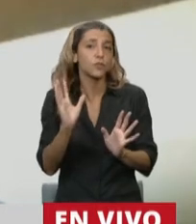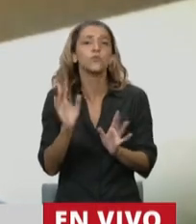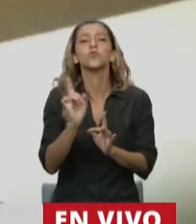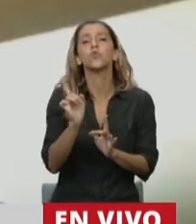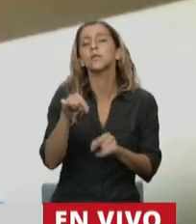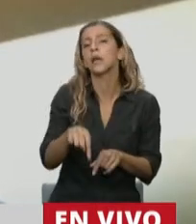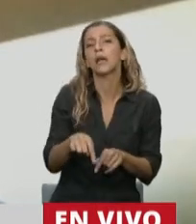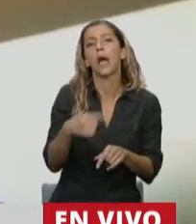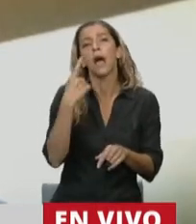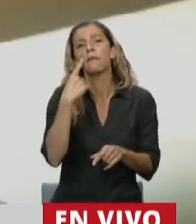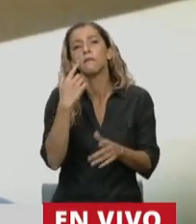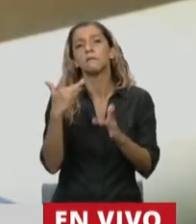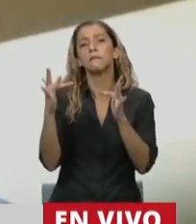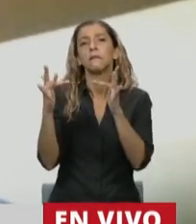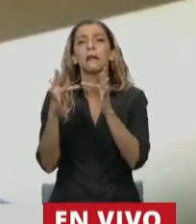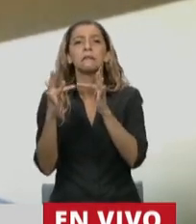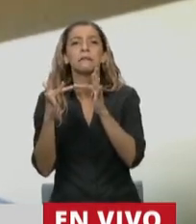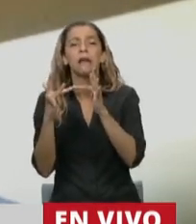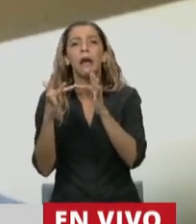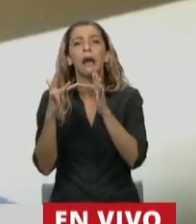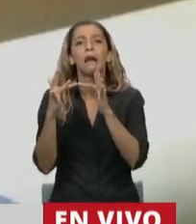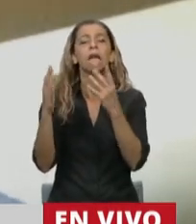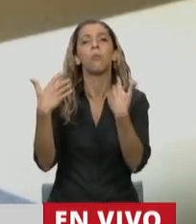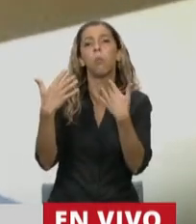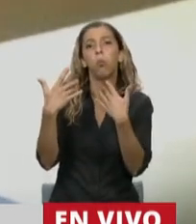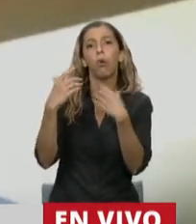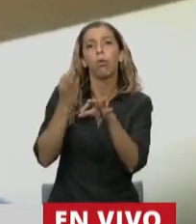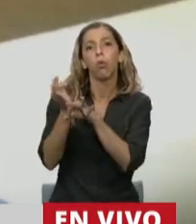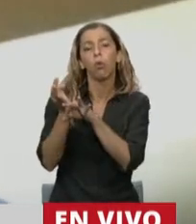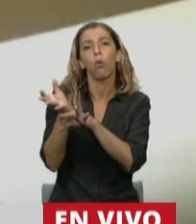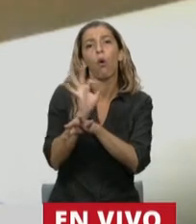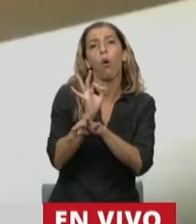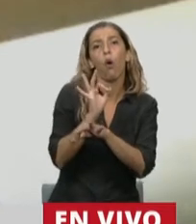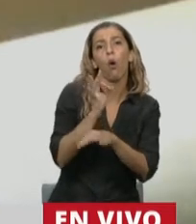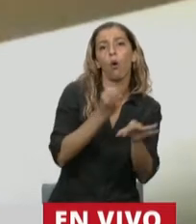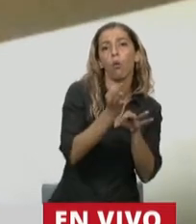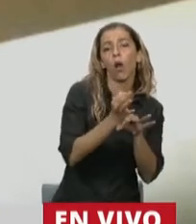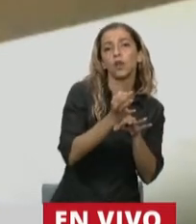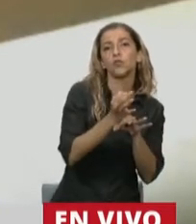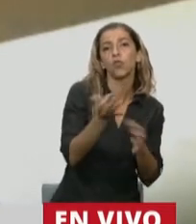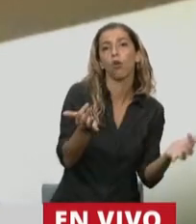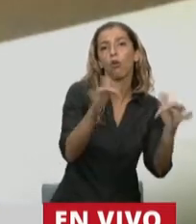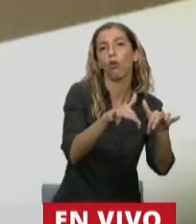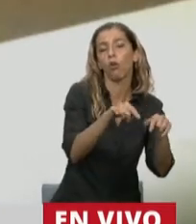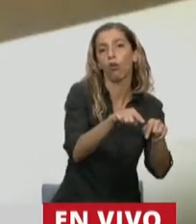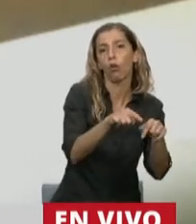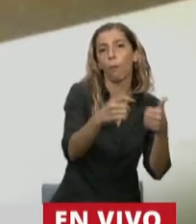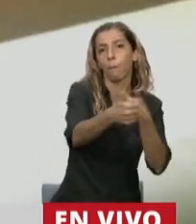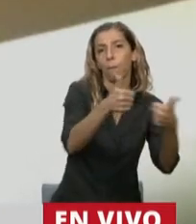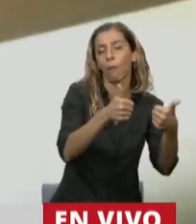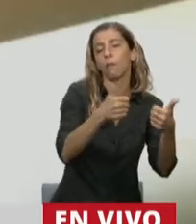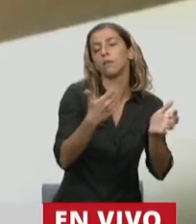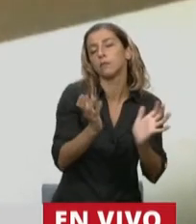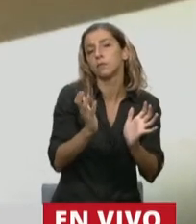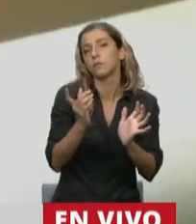virtualidad en la relación educativa, porque ninguno de nosotros tiene absolutamente duda de que los chicos